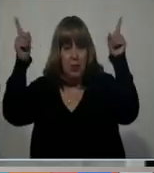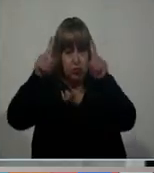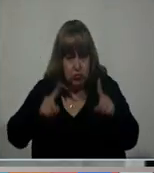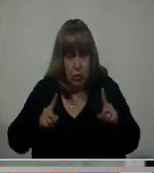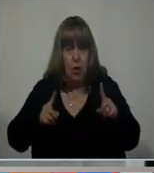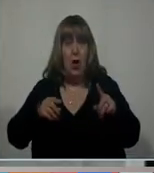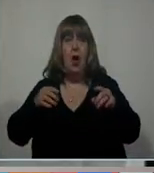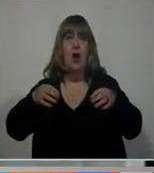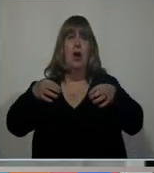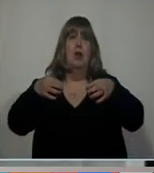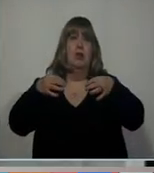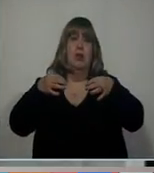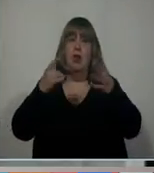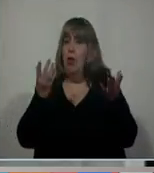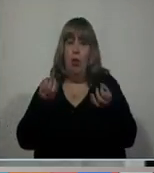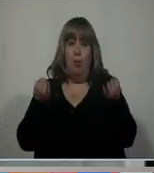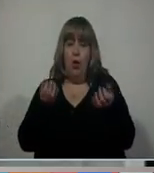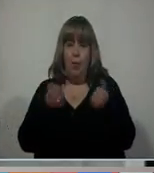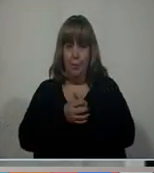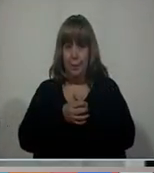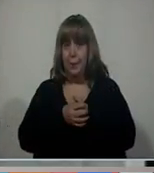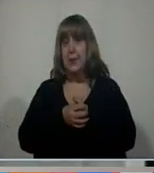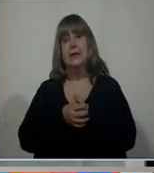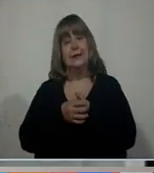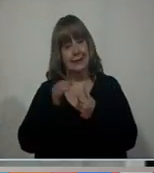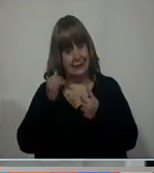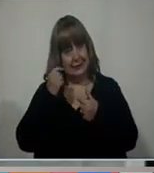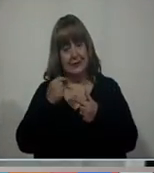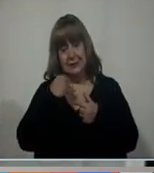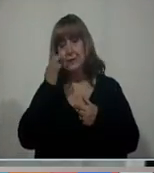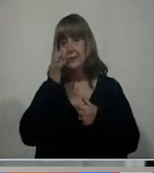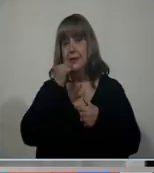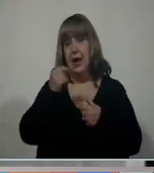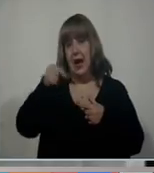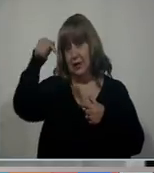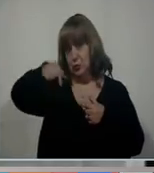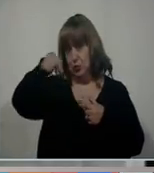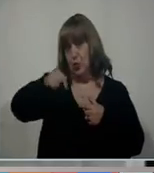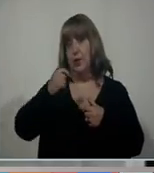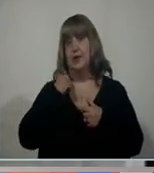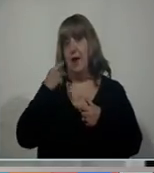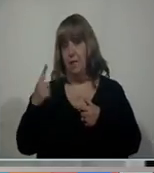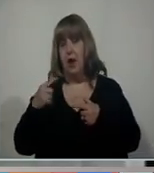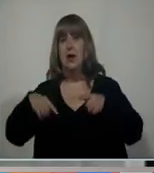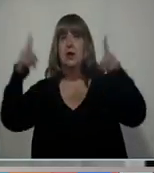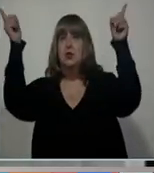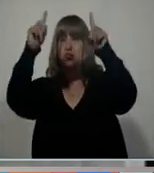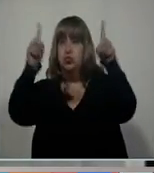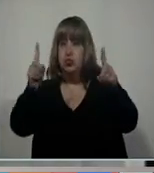veraniegas? Y hay tormentas, en este momento hay tormentas eléctricas en el sur de la provincia de Mendoza, en San Rafael.